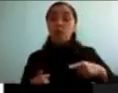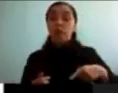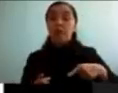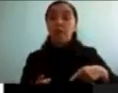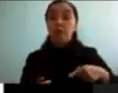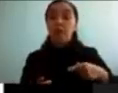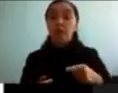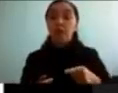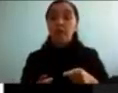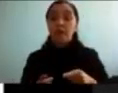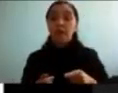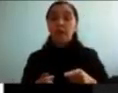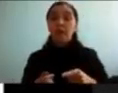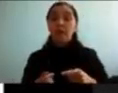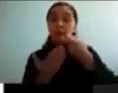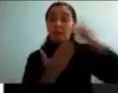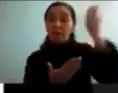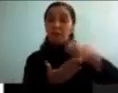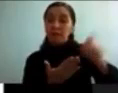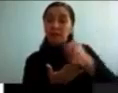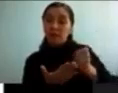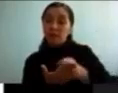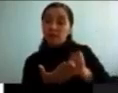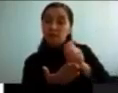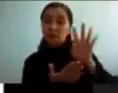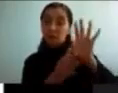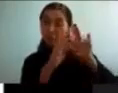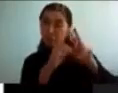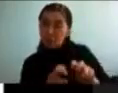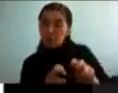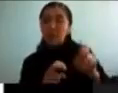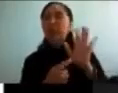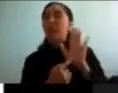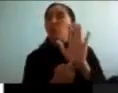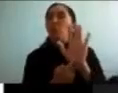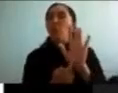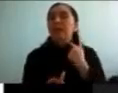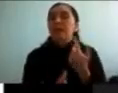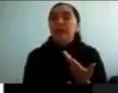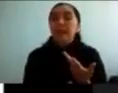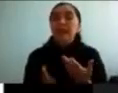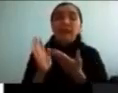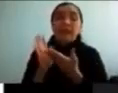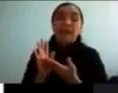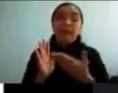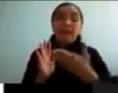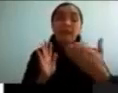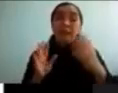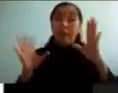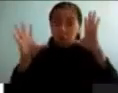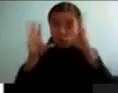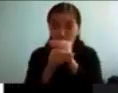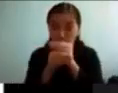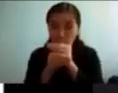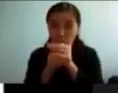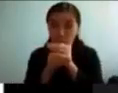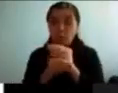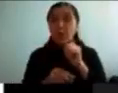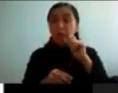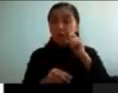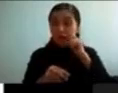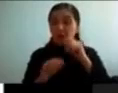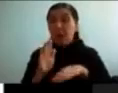del consenso del CDC del Centro de Control de Informidad. Y lo que muestra esta es la prevalencia mientras más oscuro son los estados que tienen una prevalencia mayor